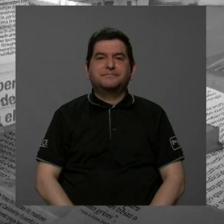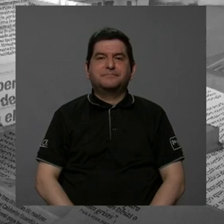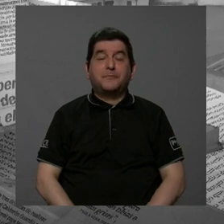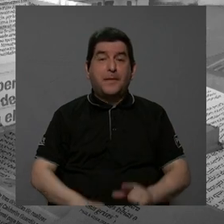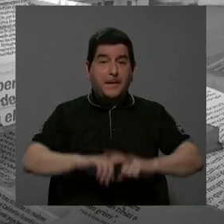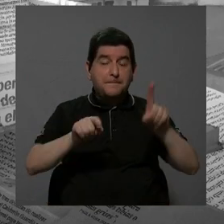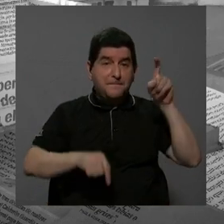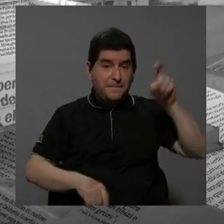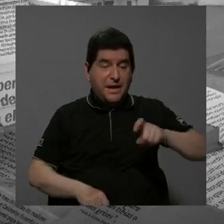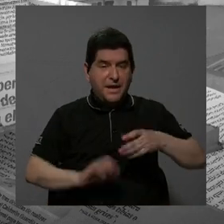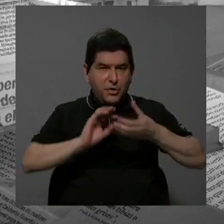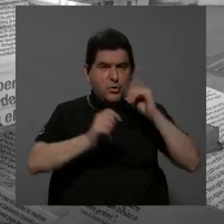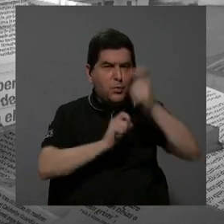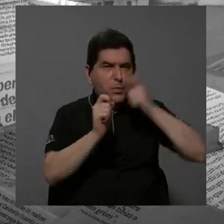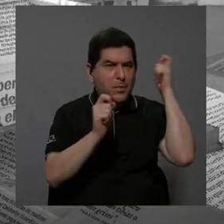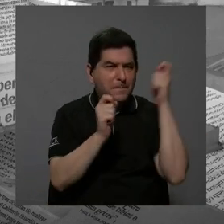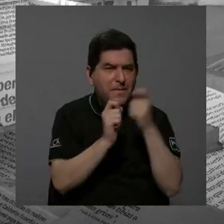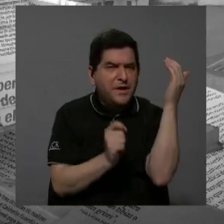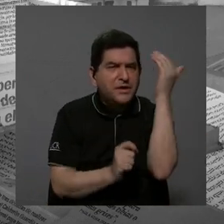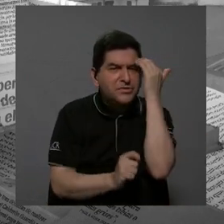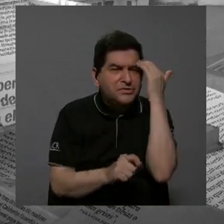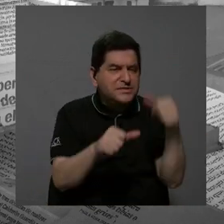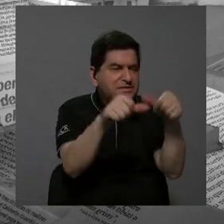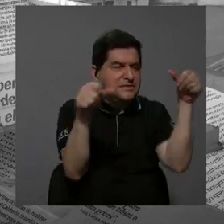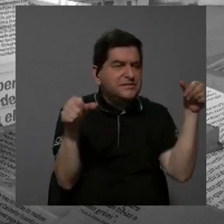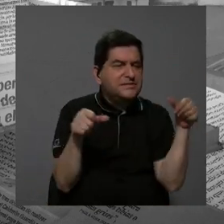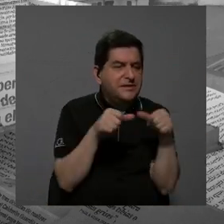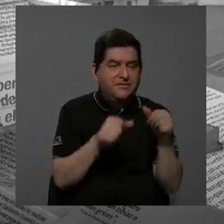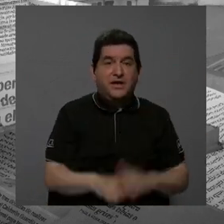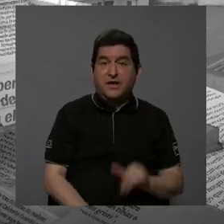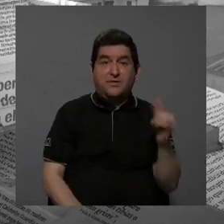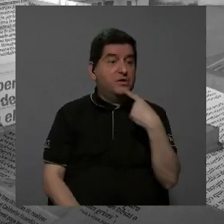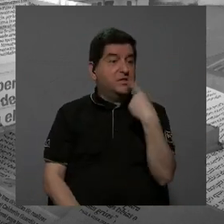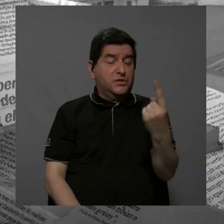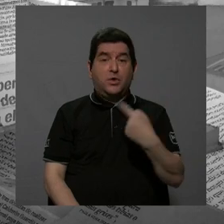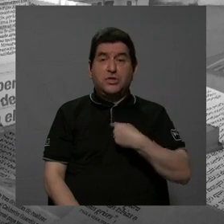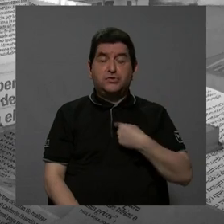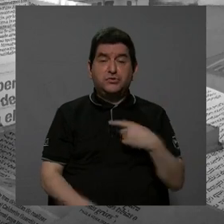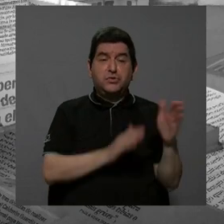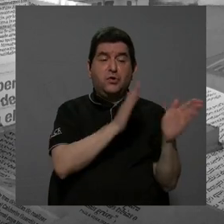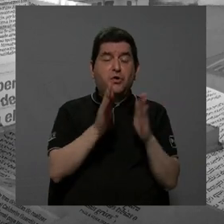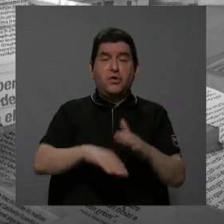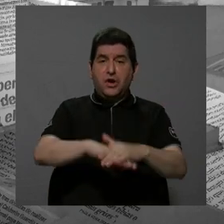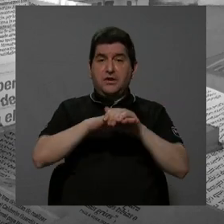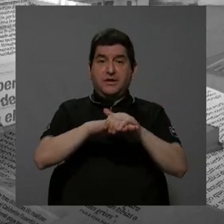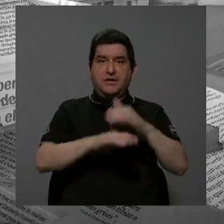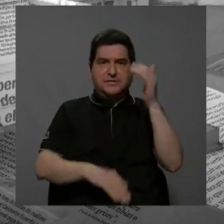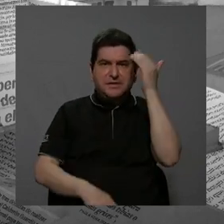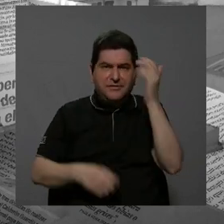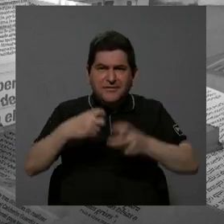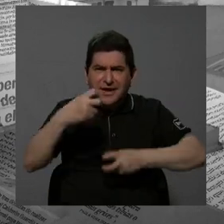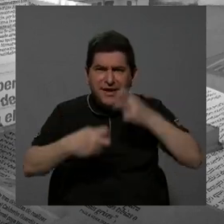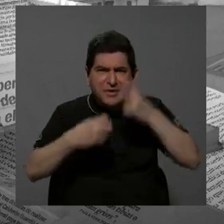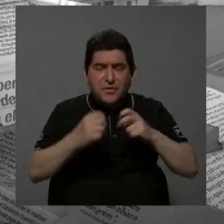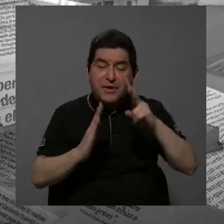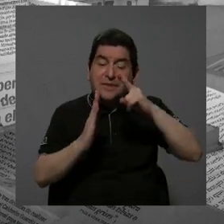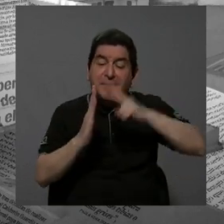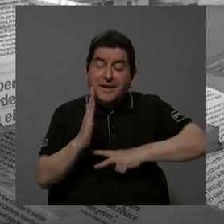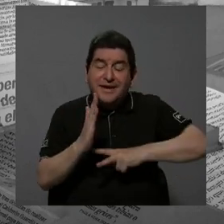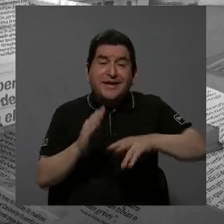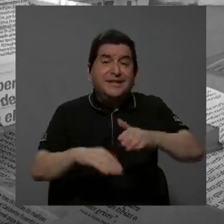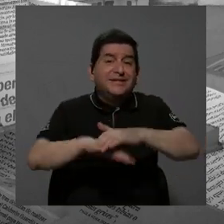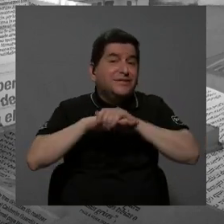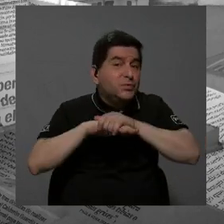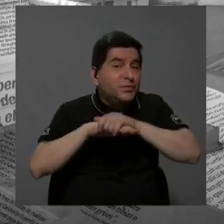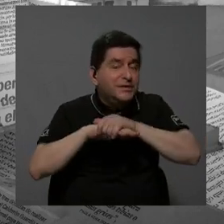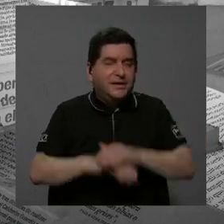Pero necesitamos datos certeros, saber en cuáles áreas, por ejemplo, no es lo mismo decir que yo voy a formar en inglés que saber que hay problemas para la lectura en inglés.